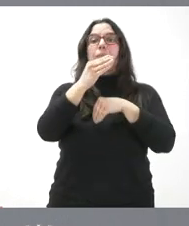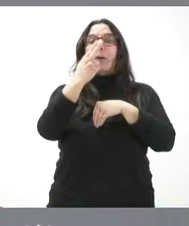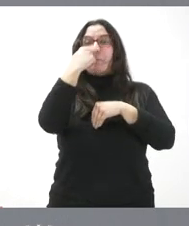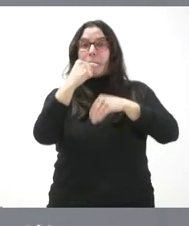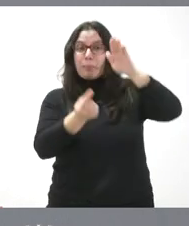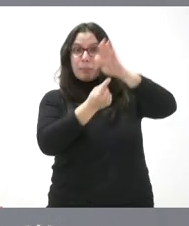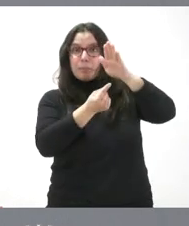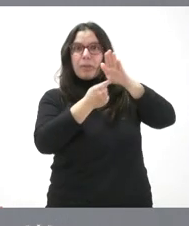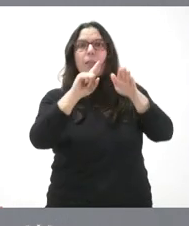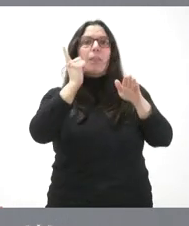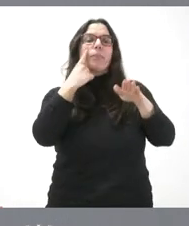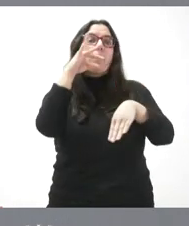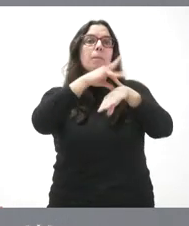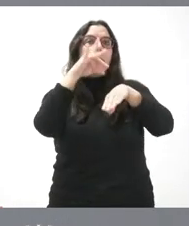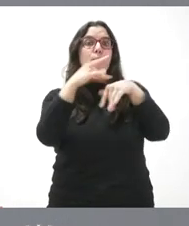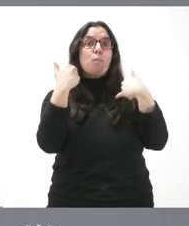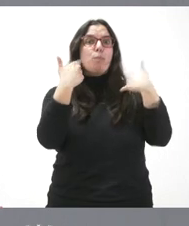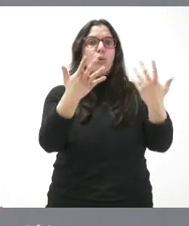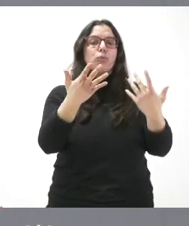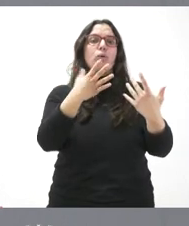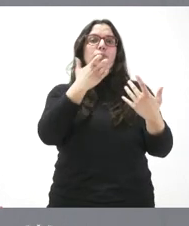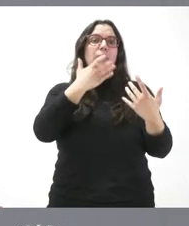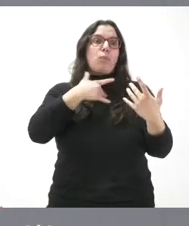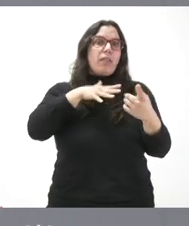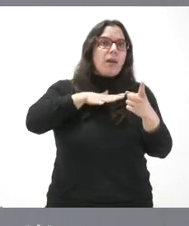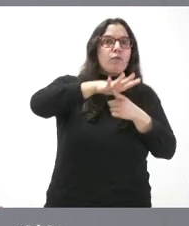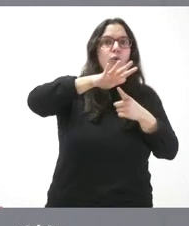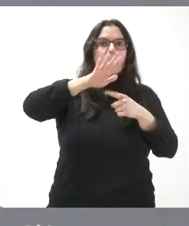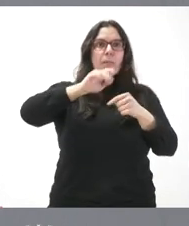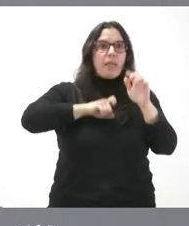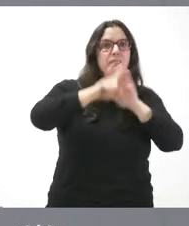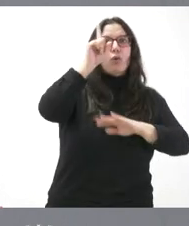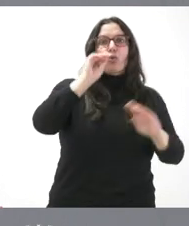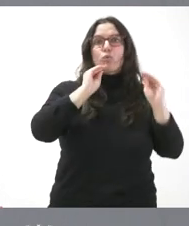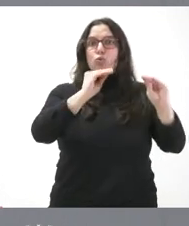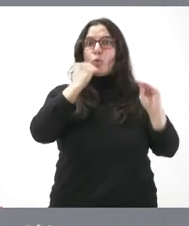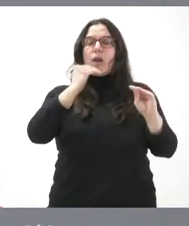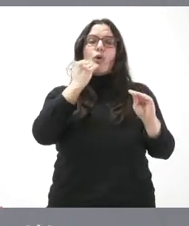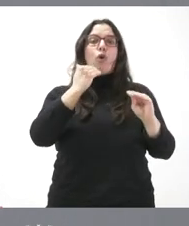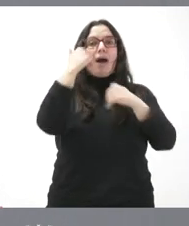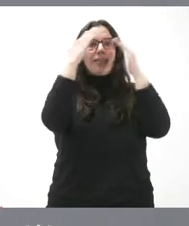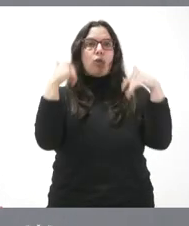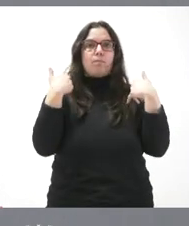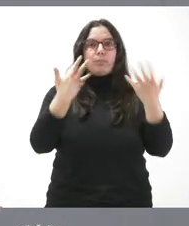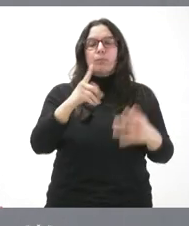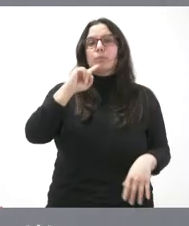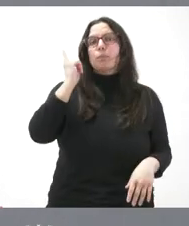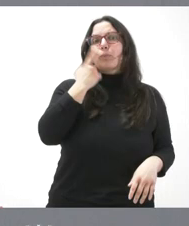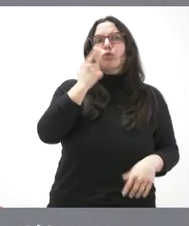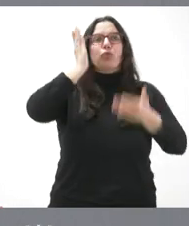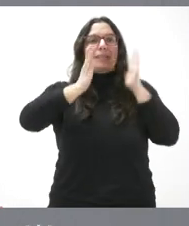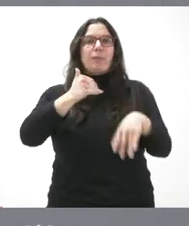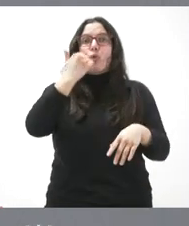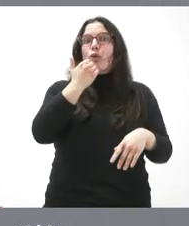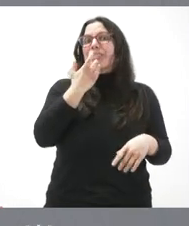posible patologías que puedan marcar el desarrollo del futuro de los niños e iniciar de la forma más rápida el posible tratamiento.